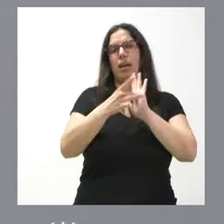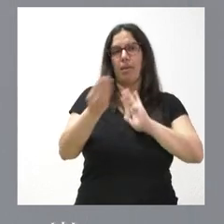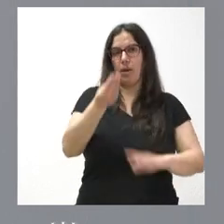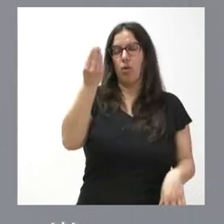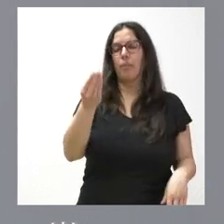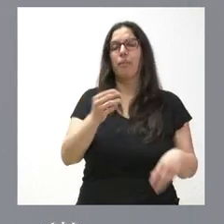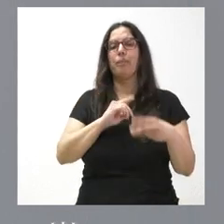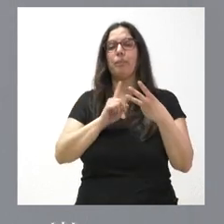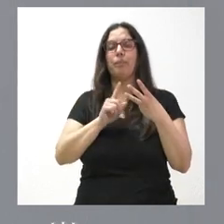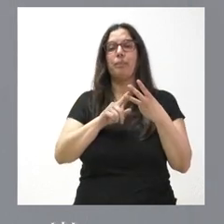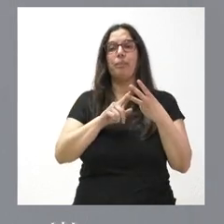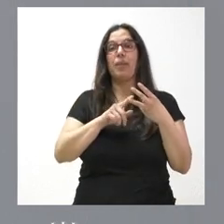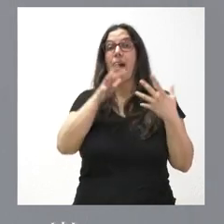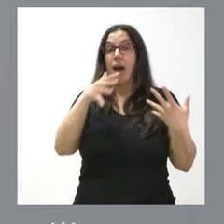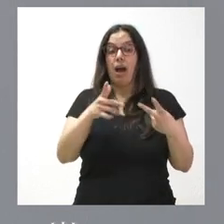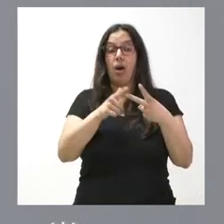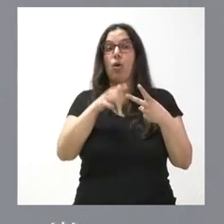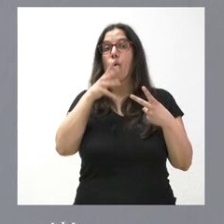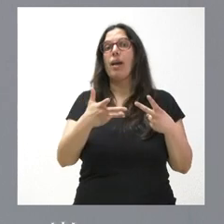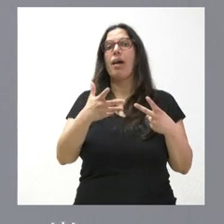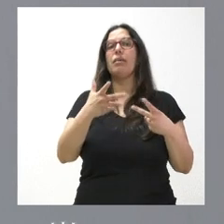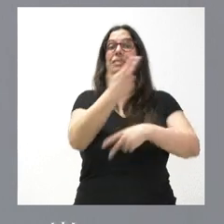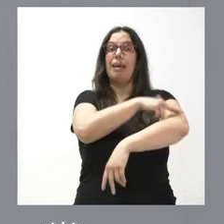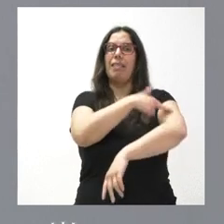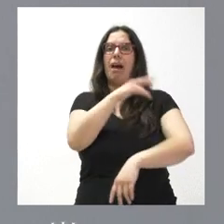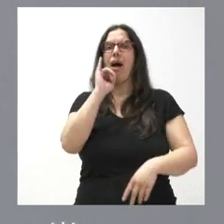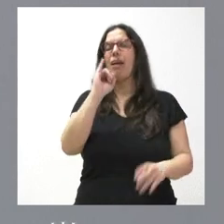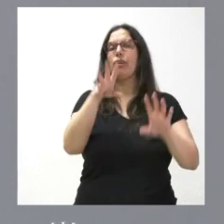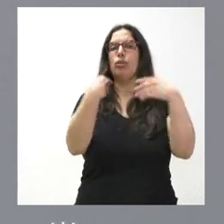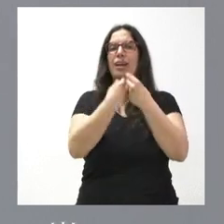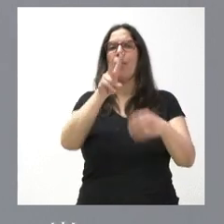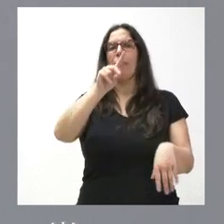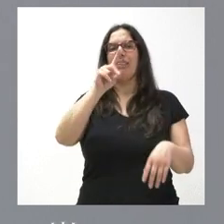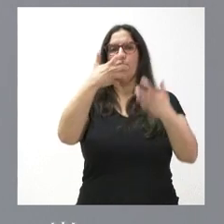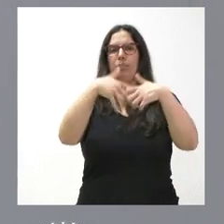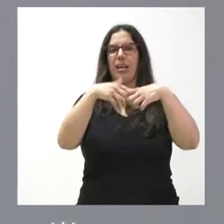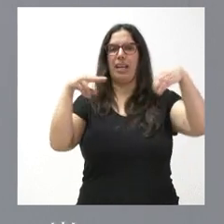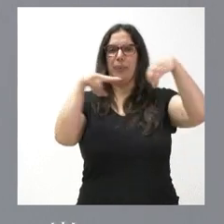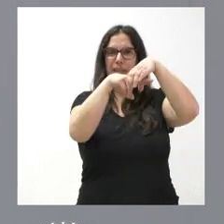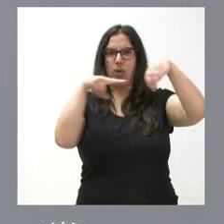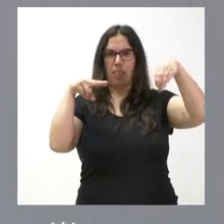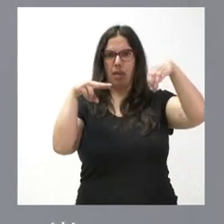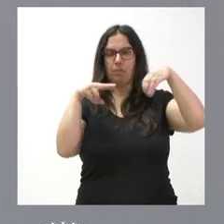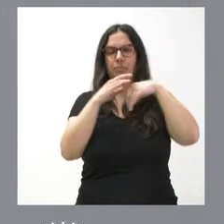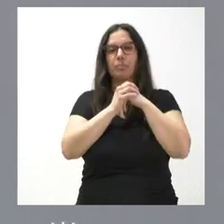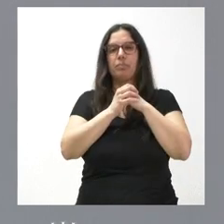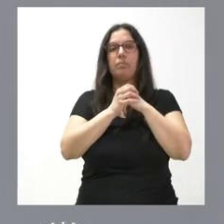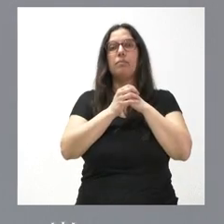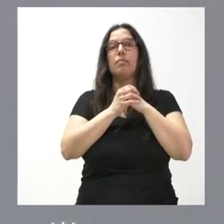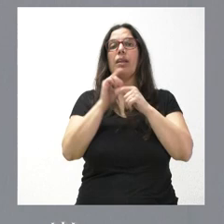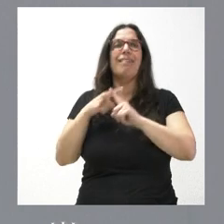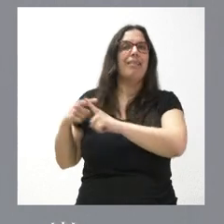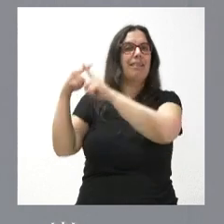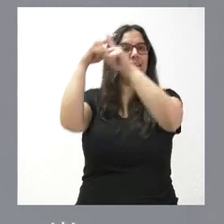pacientes. En la actualidad, el SACIL cuenta con un parque de 21 equipos de resonancia magnética repartidas por